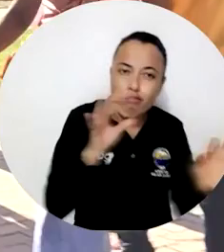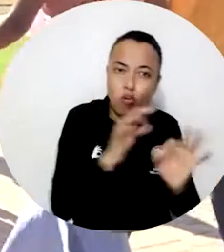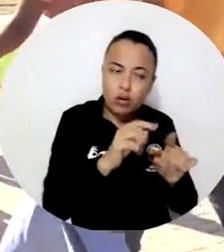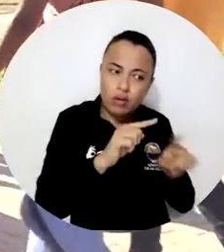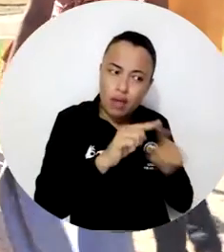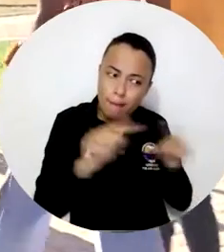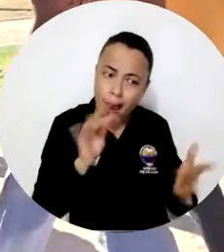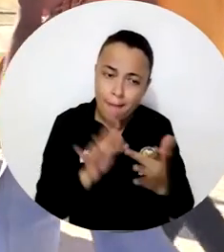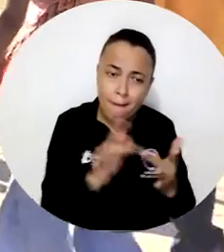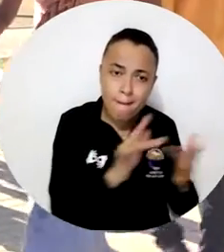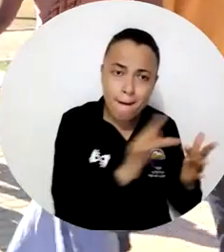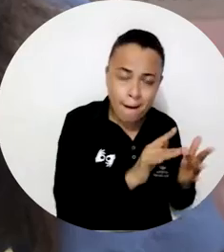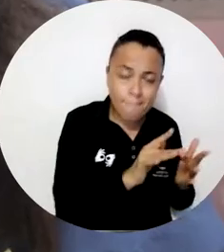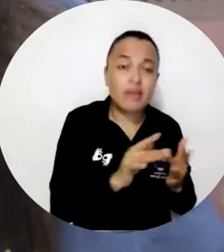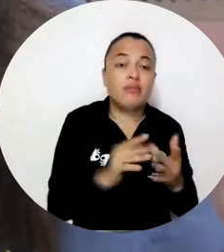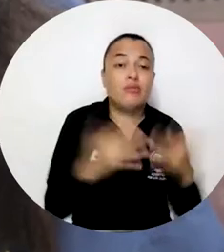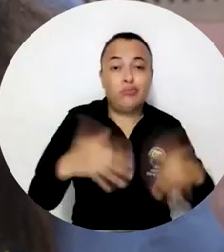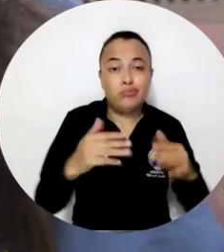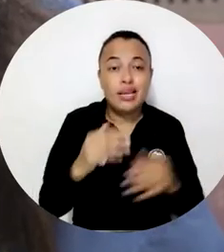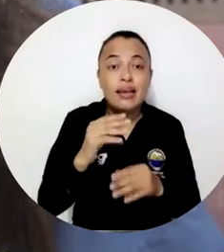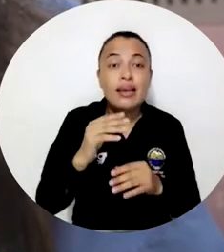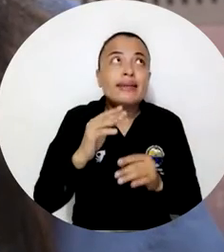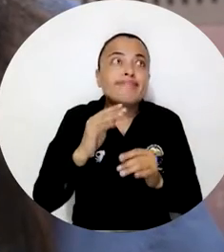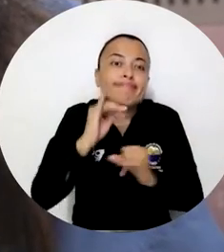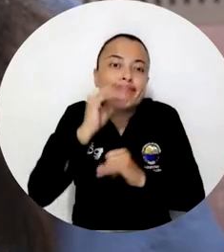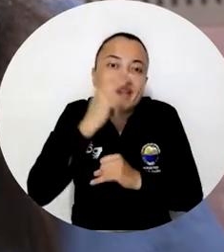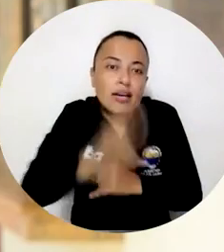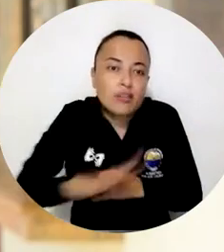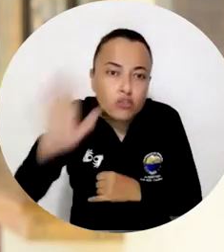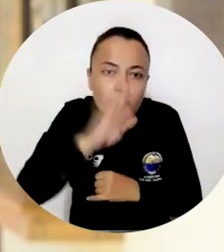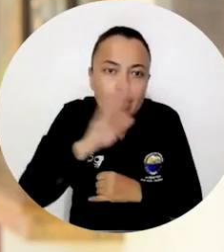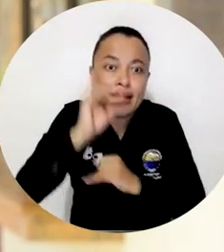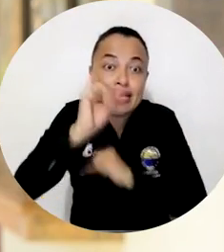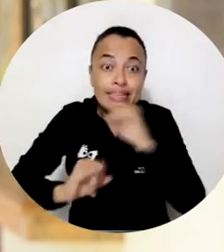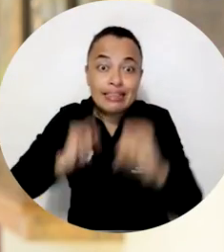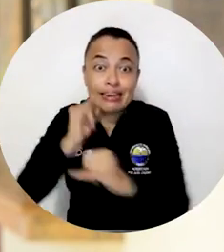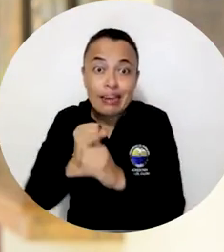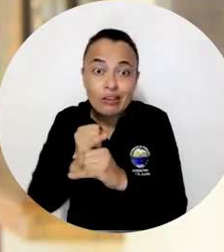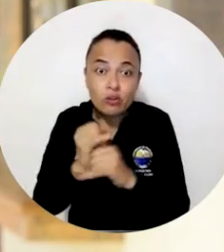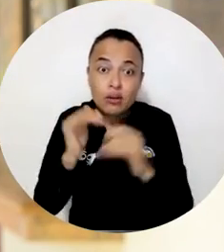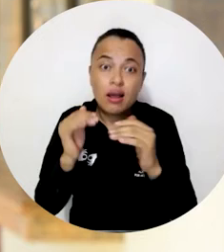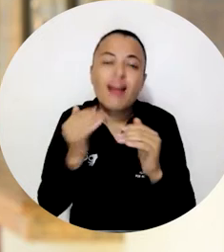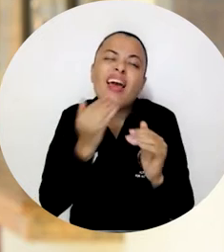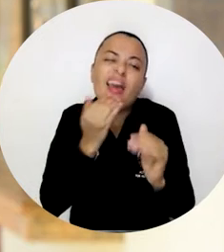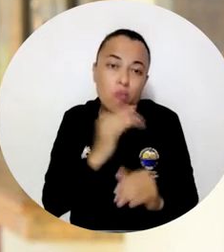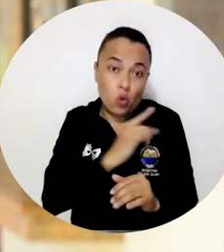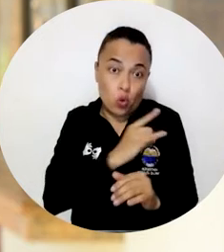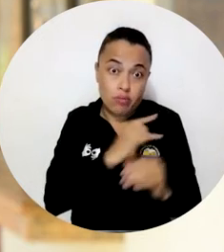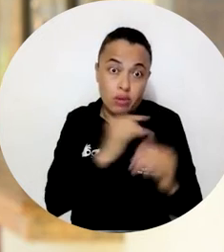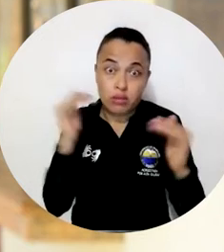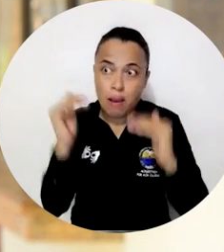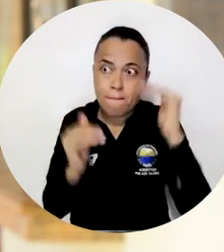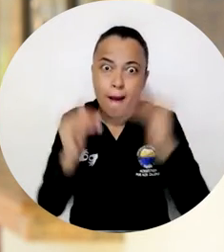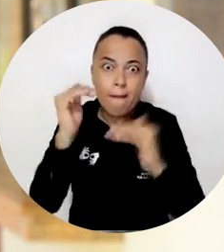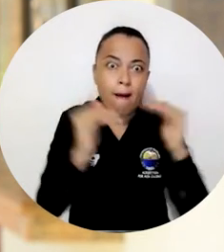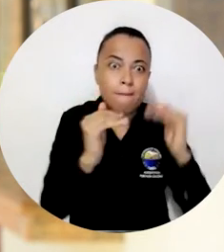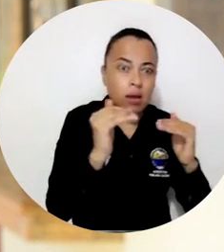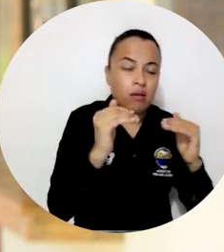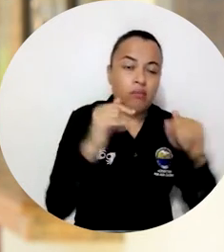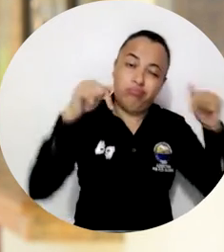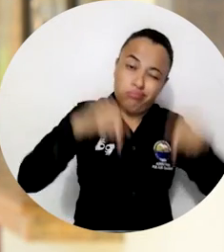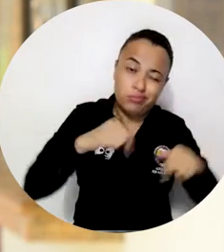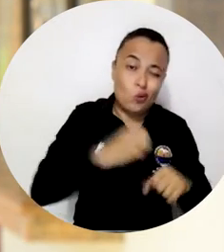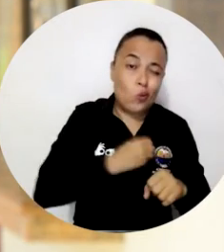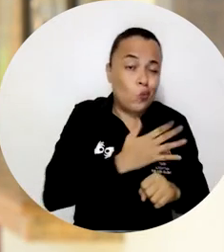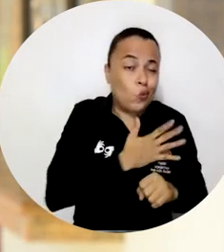mostrado a nivel nacional e internacional y en comparación con otras universidades, oportunidades que de verdad solo las vas a tener